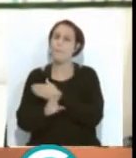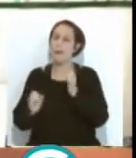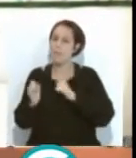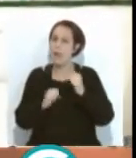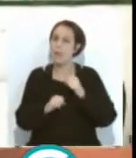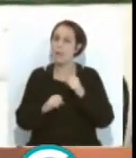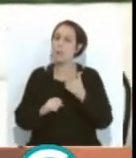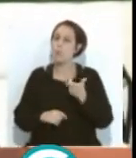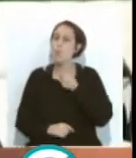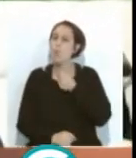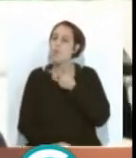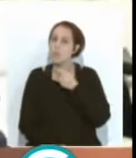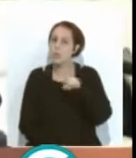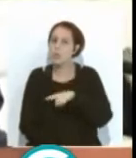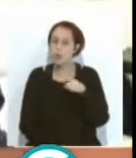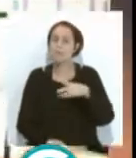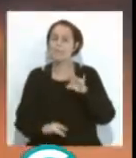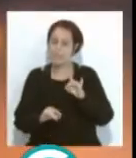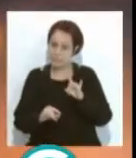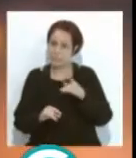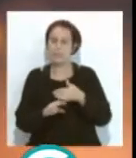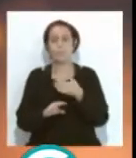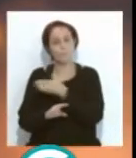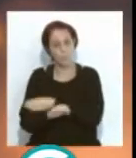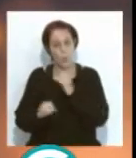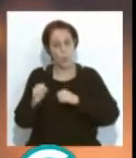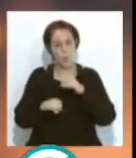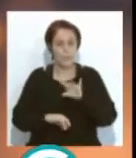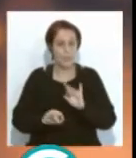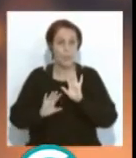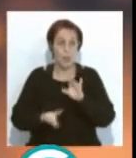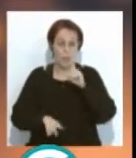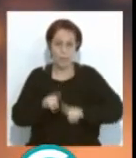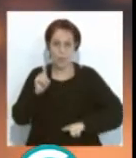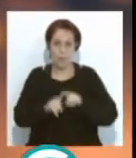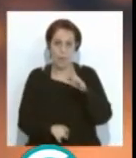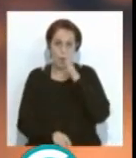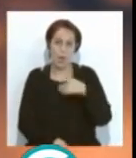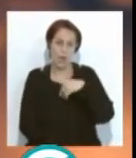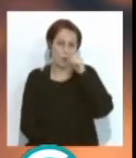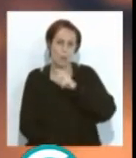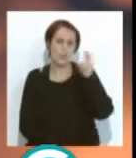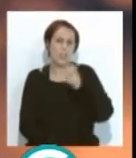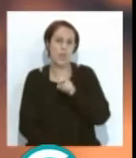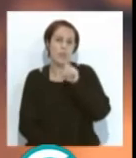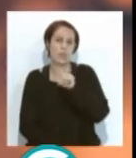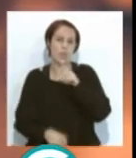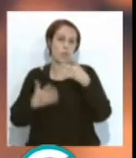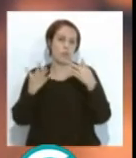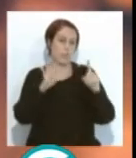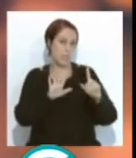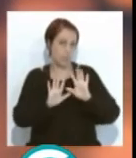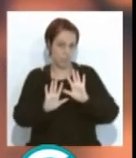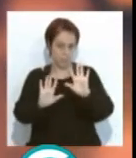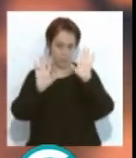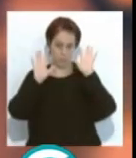el modelo. Sí, preliminares sí, pero depende, porque el año que te viene en 196, tú dices, espérate,